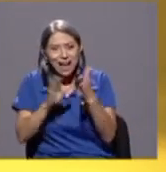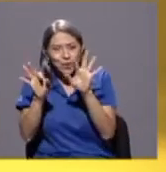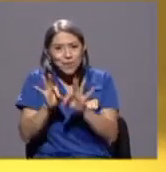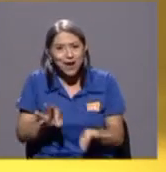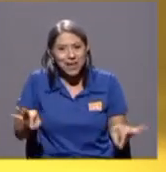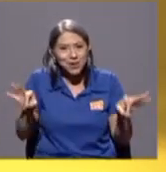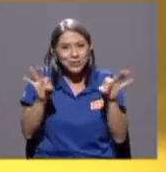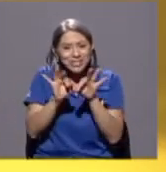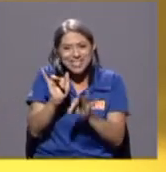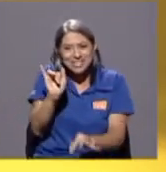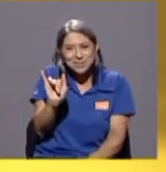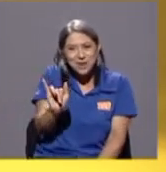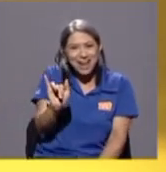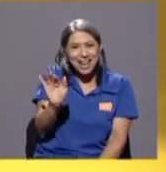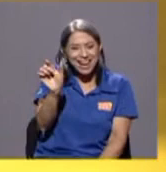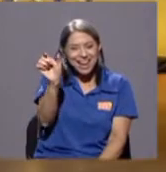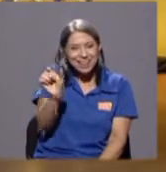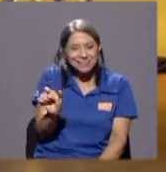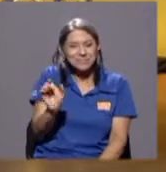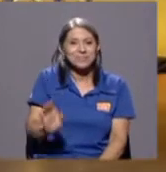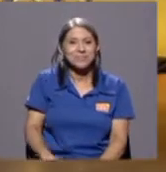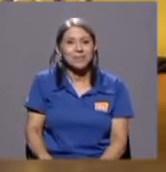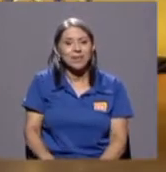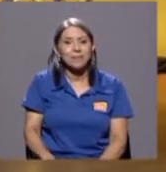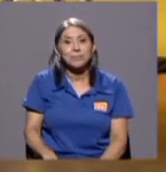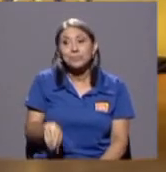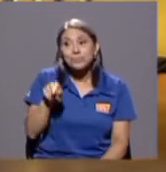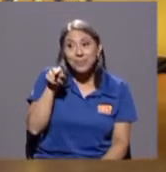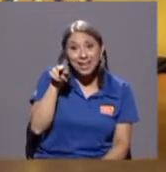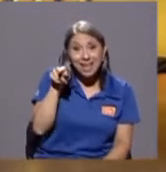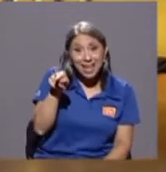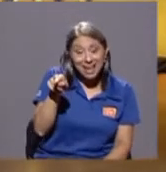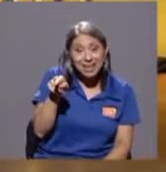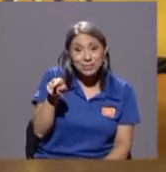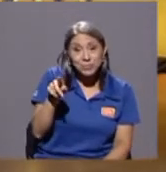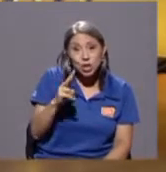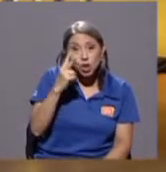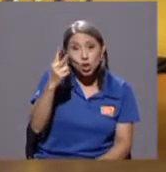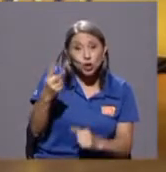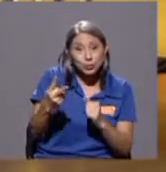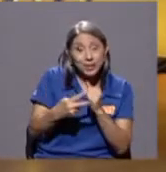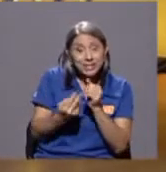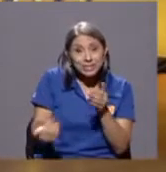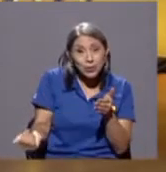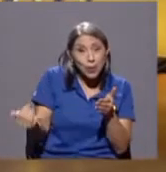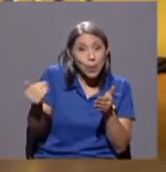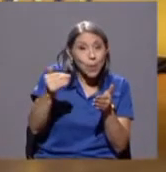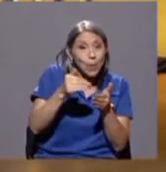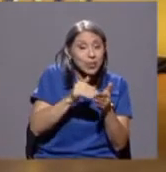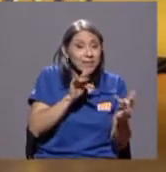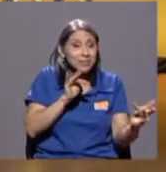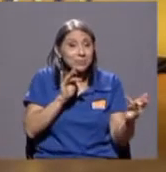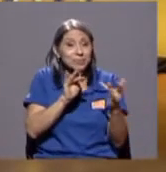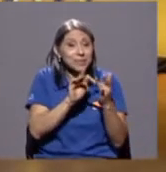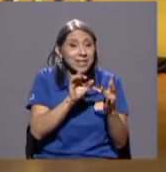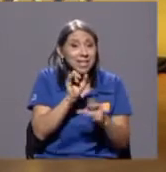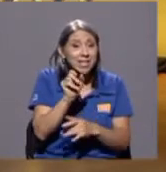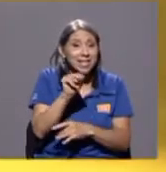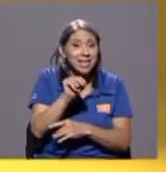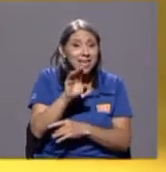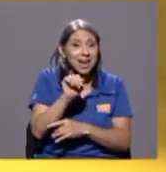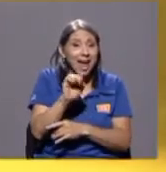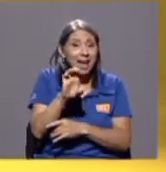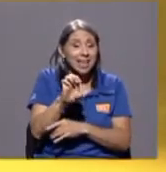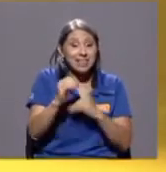él don Alberto él volvió dos veces al Incae después del servicio público